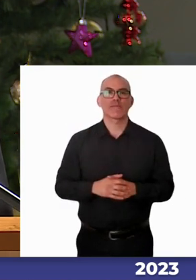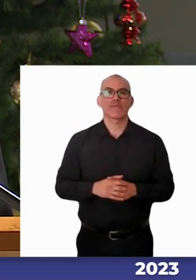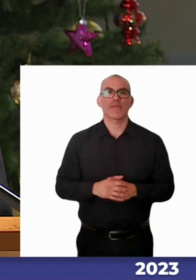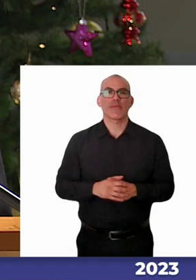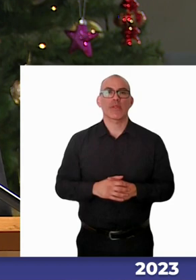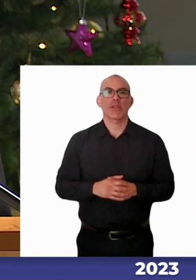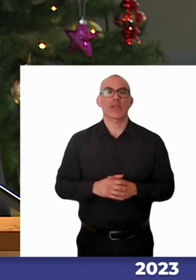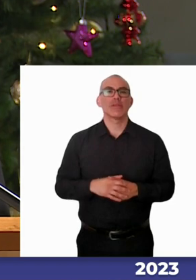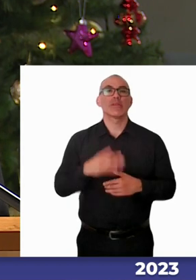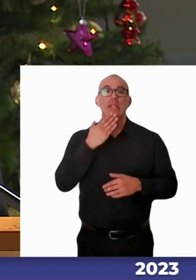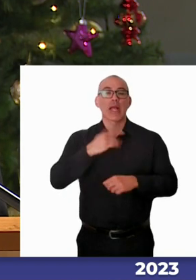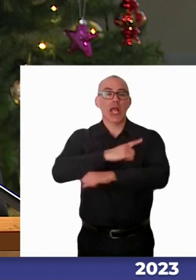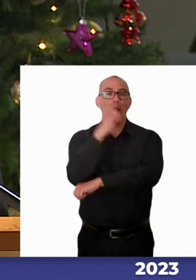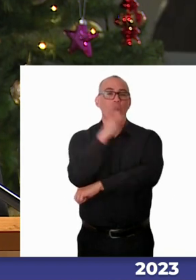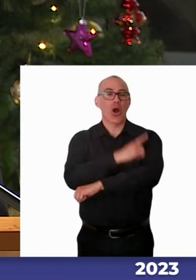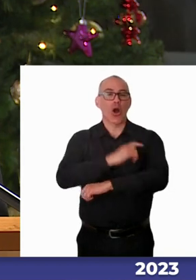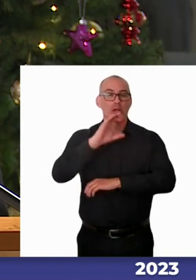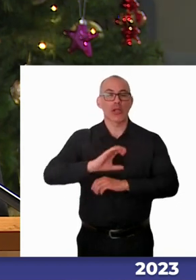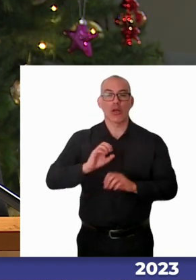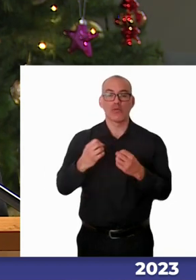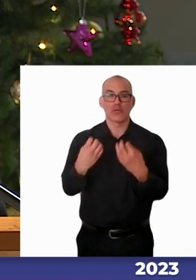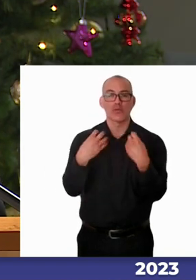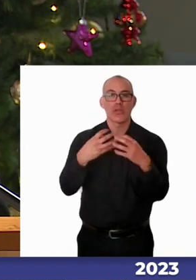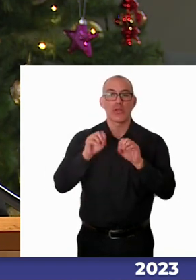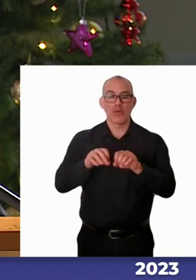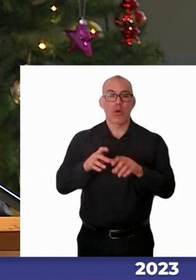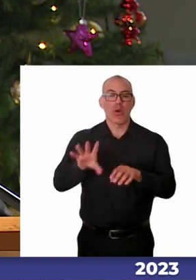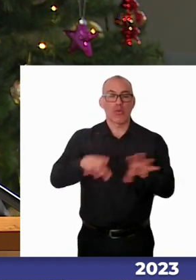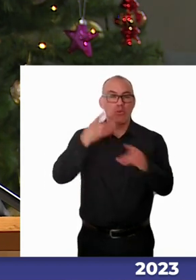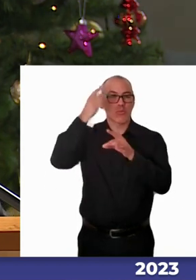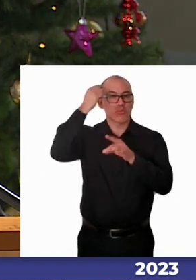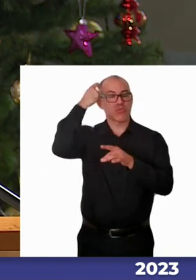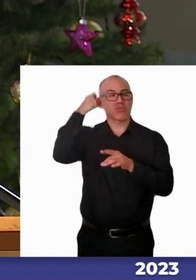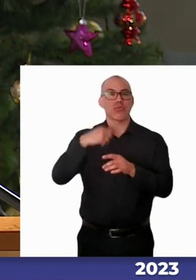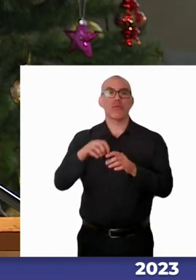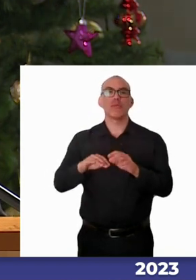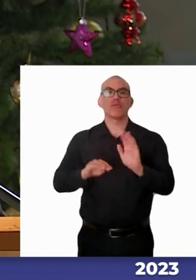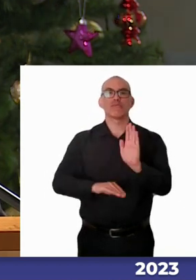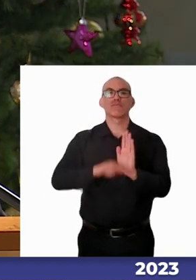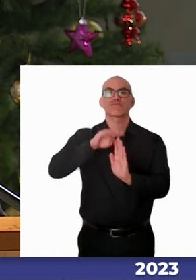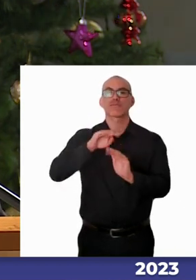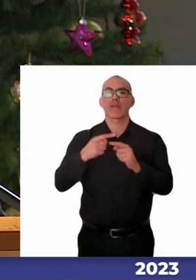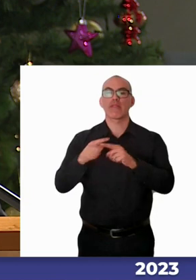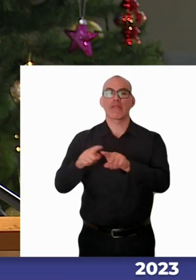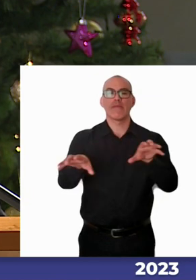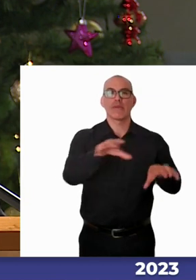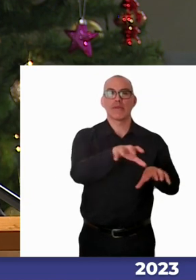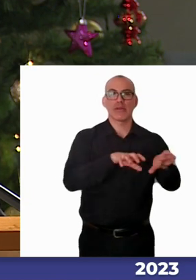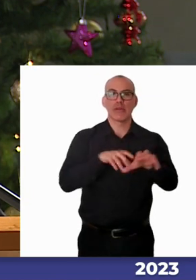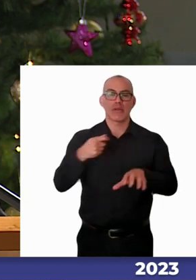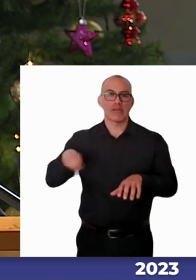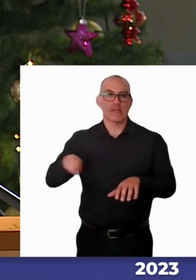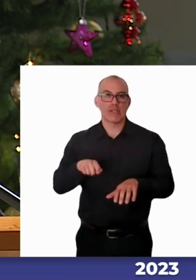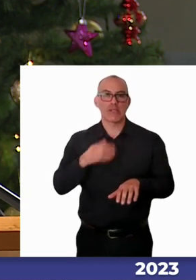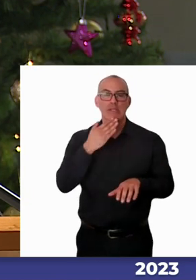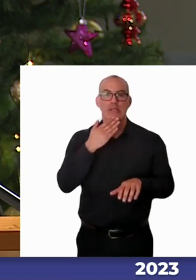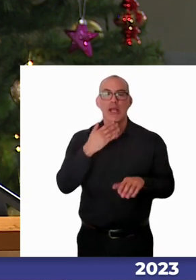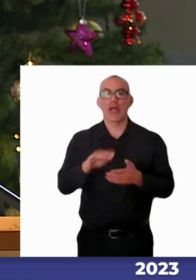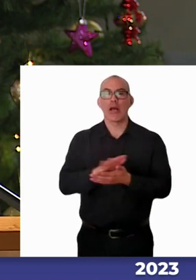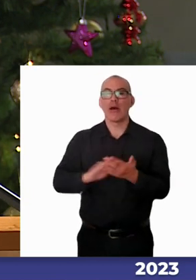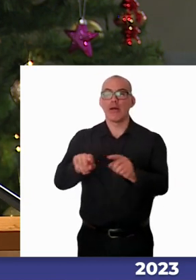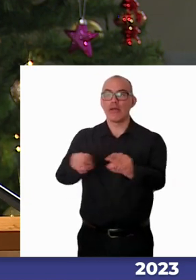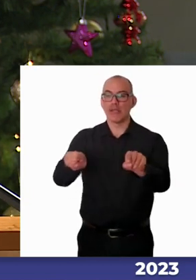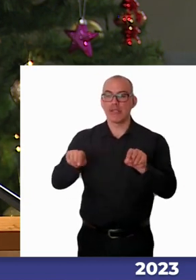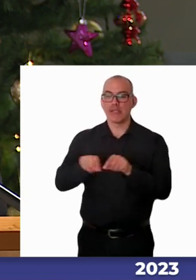capacitación y concientización en todos los niveles de la corporación, la habilitación de una sala de sesiones accesible